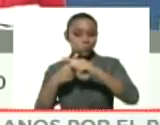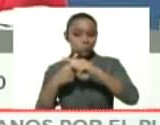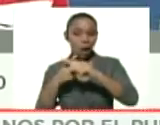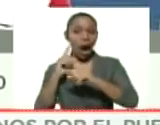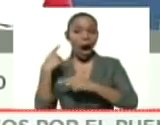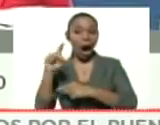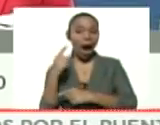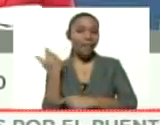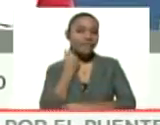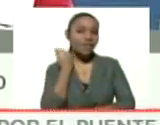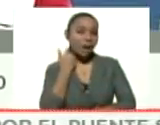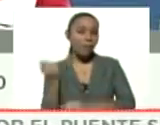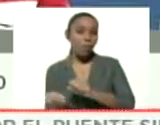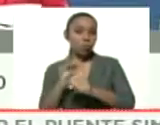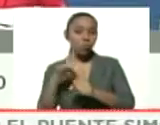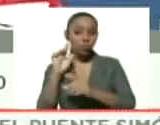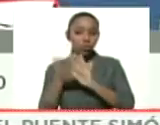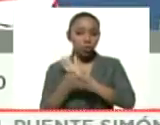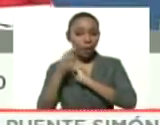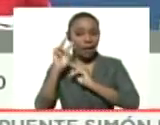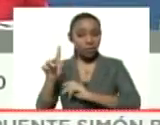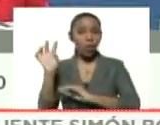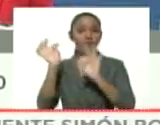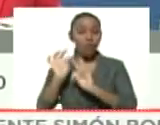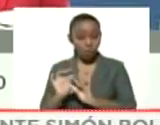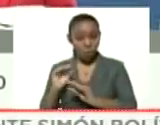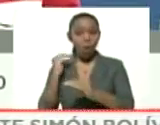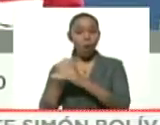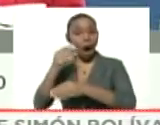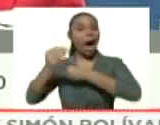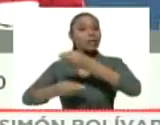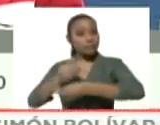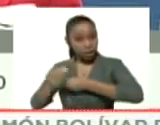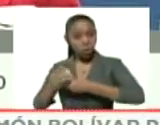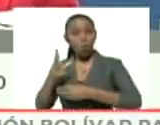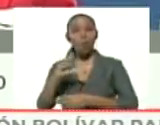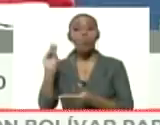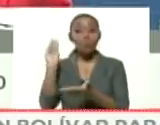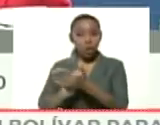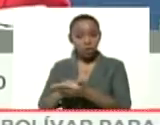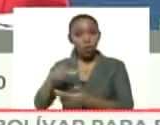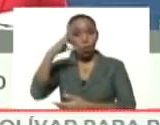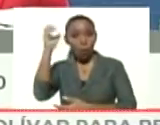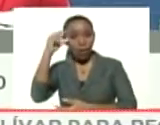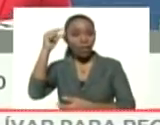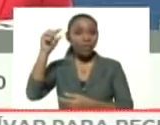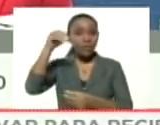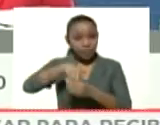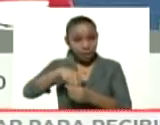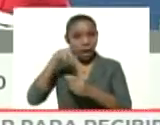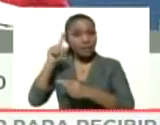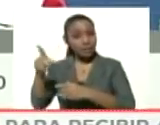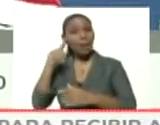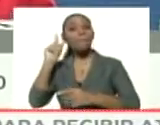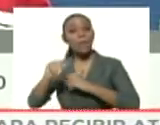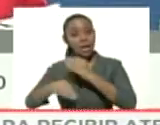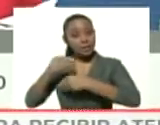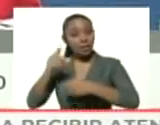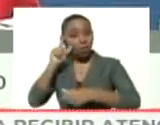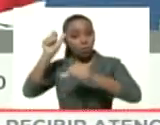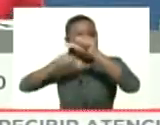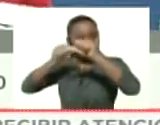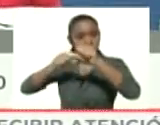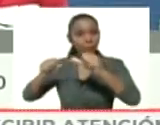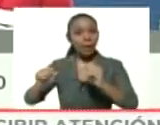este último. Se le está haciendo igualmente, ya se le había aplicado cuarentena, pero se le está haciendo también las pruebas para la